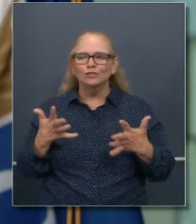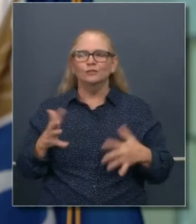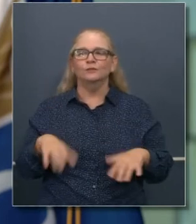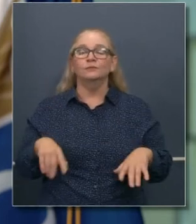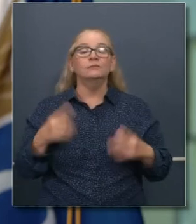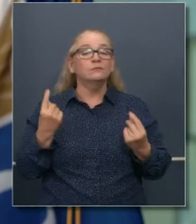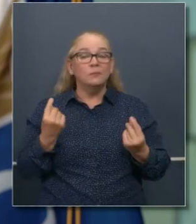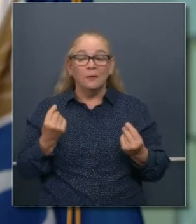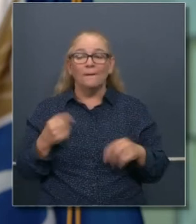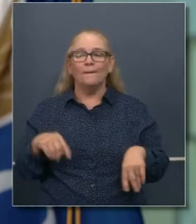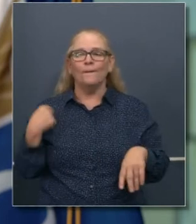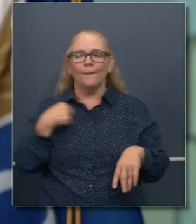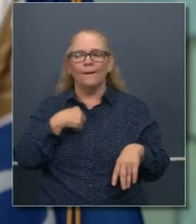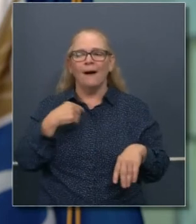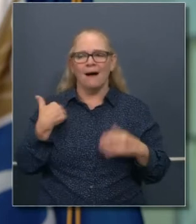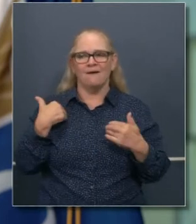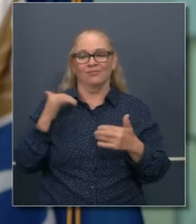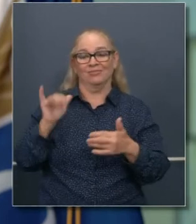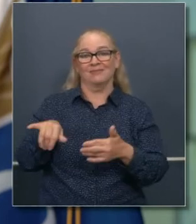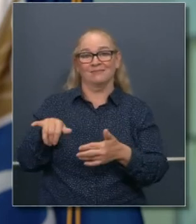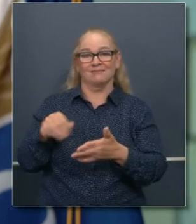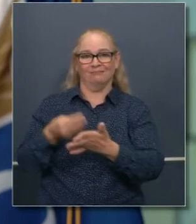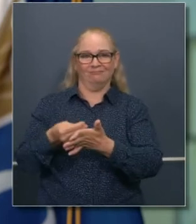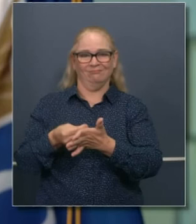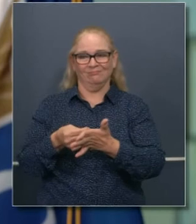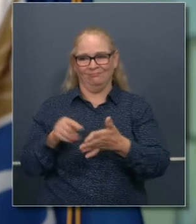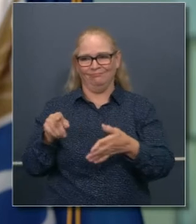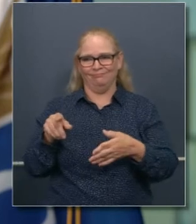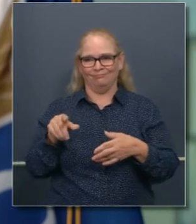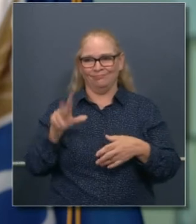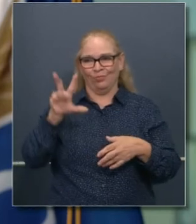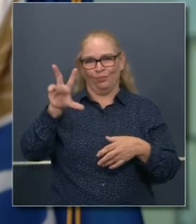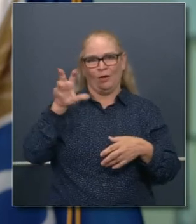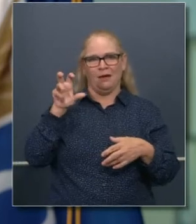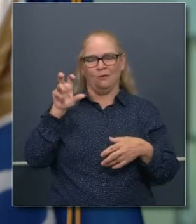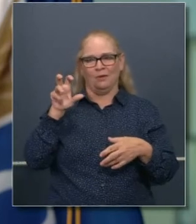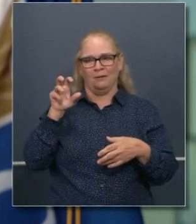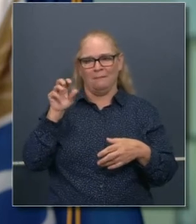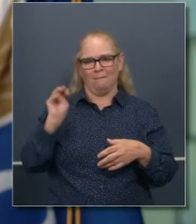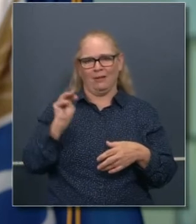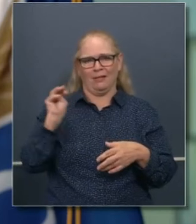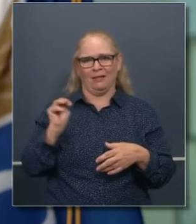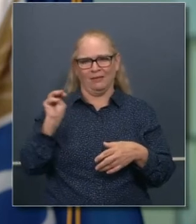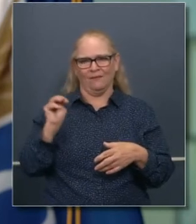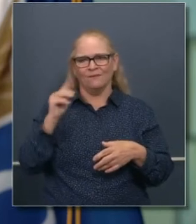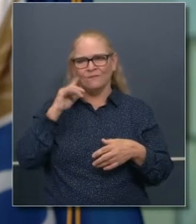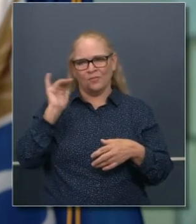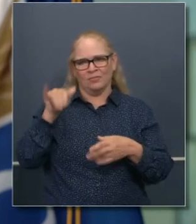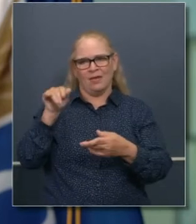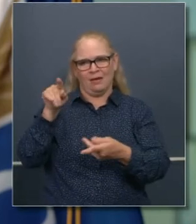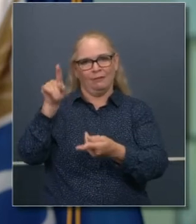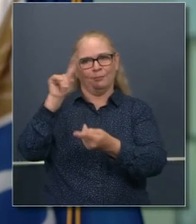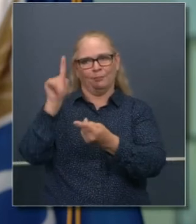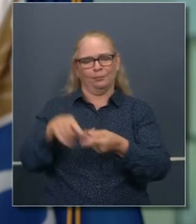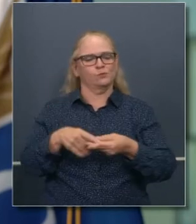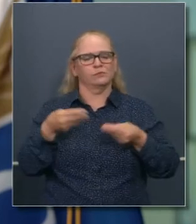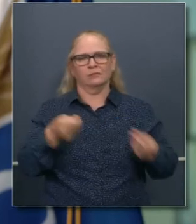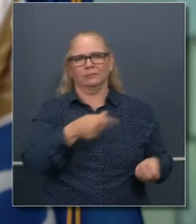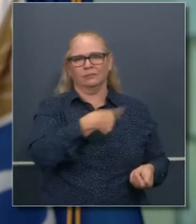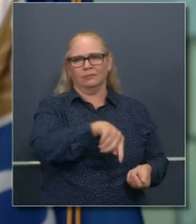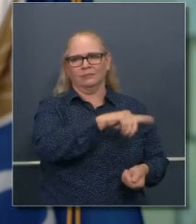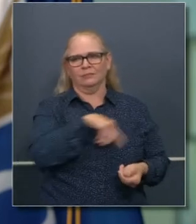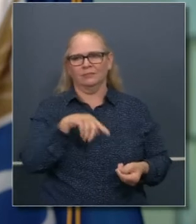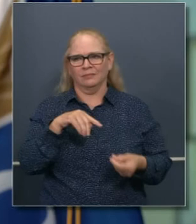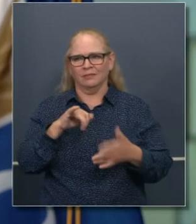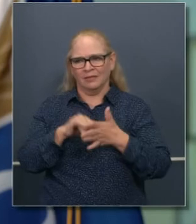o qué hará falta para bajar esos 300 dólares que eran la propuesta original en cuanto a la orden ejecutiva del presidente